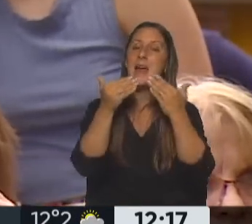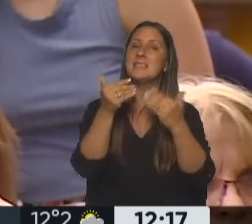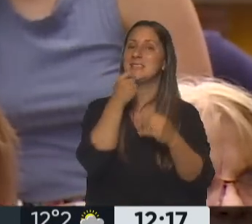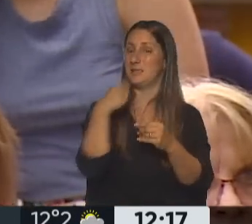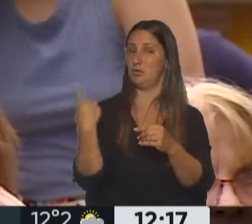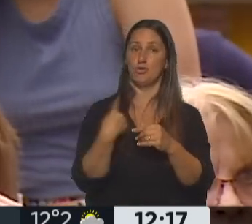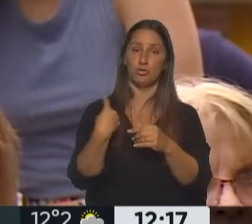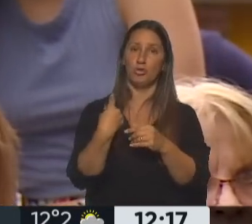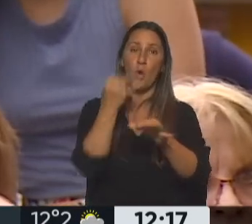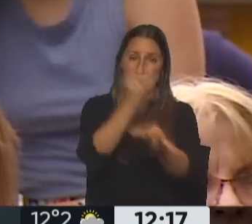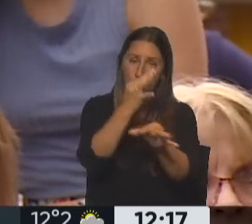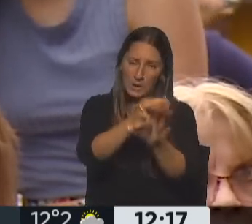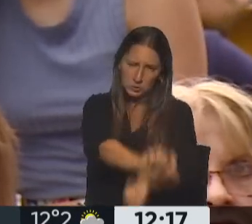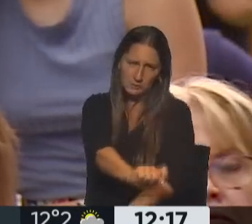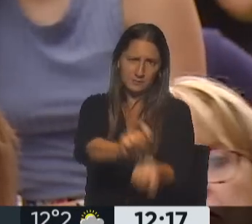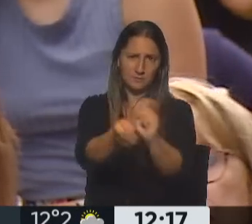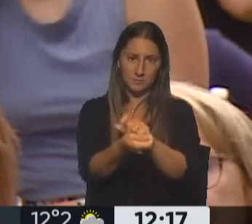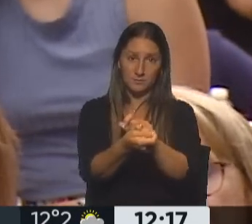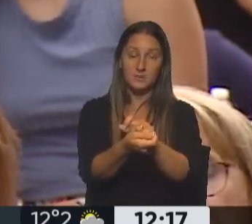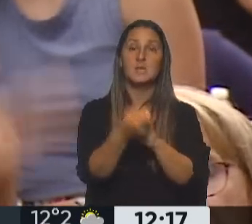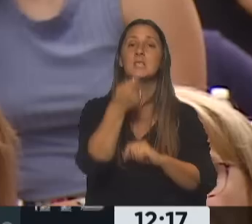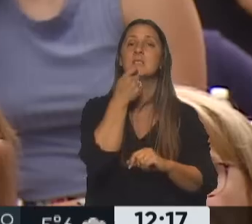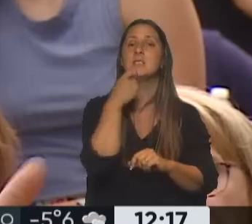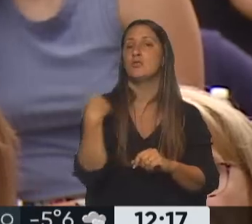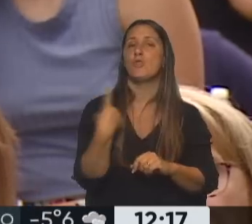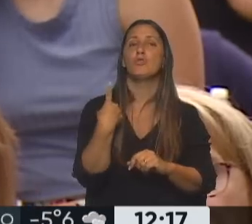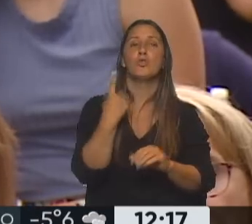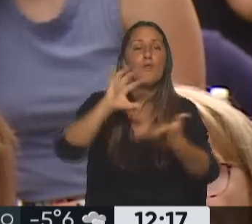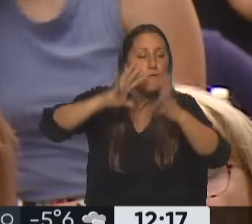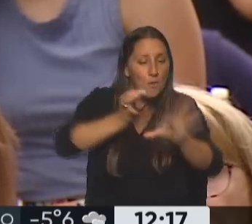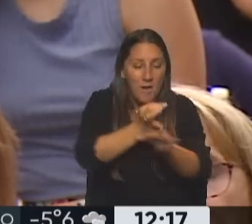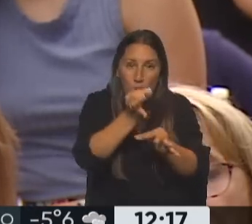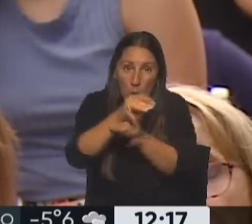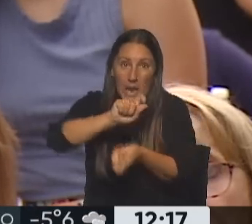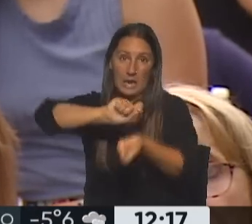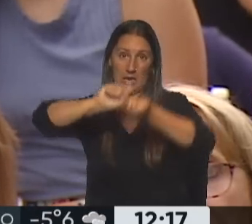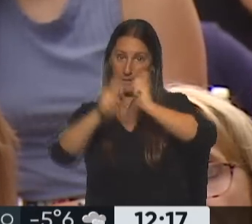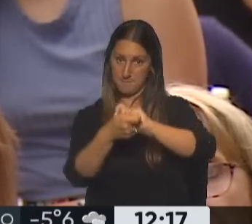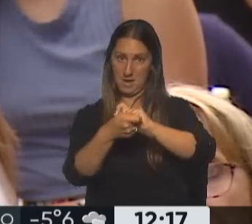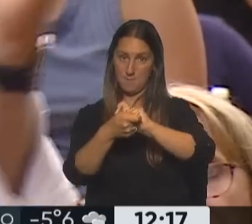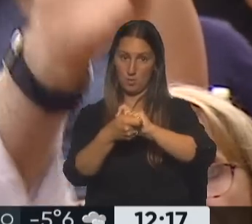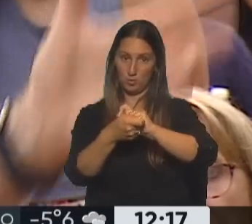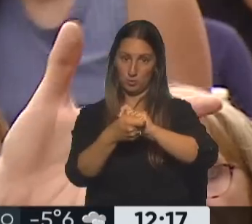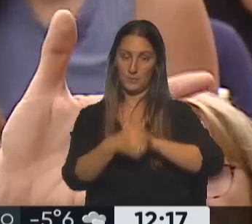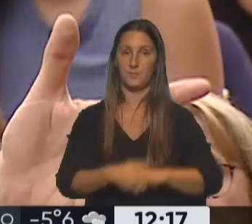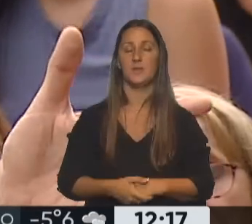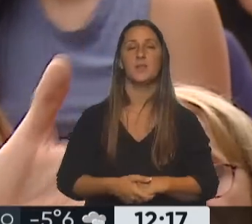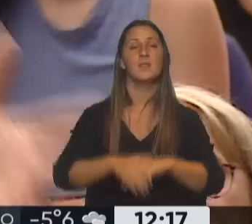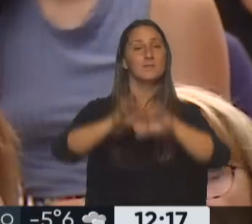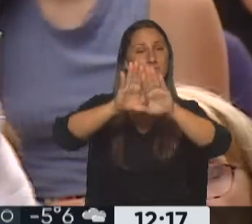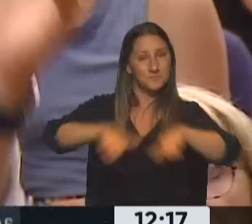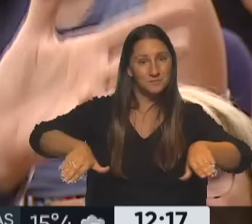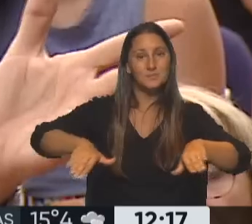transformamos a fondo la educación. Si cambiamos la forma de educar a nuestros hijos. Darles a nuestros niños